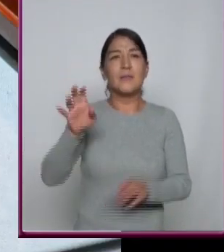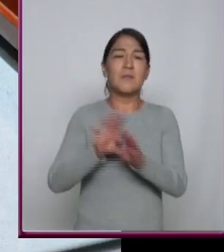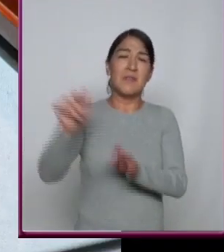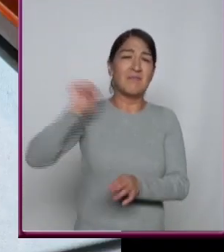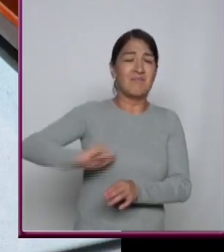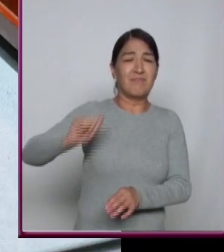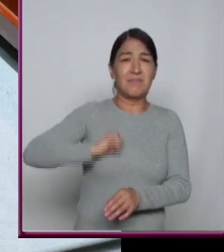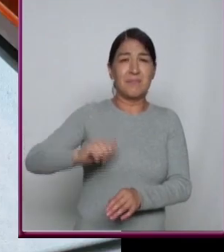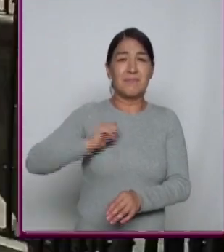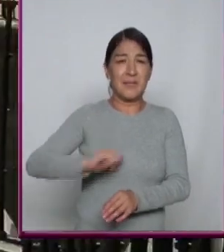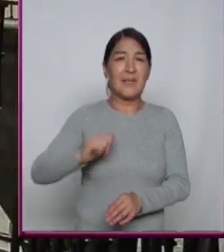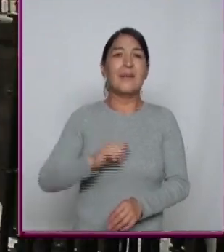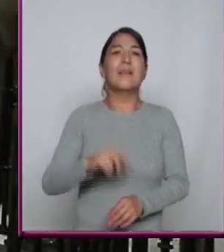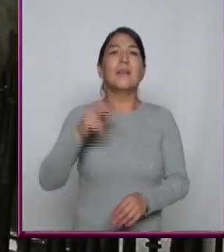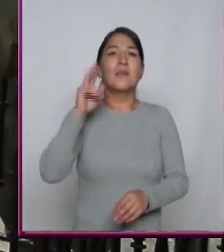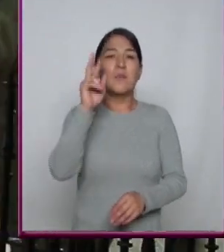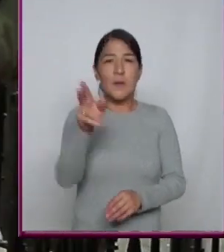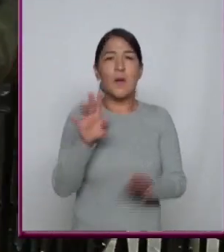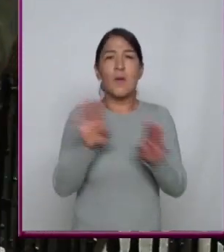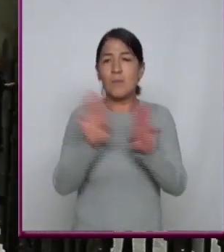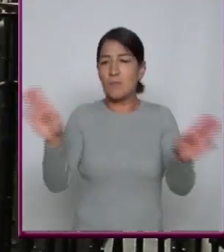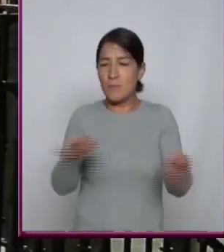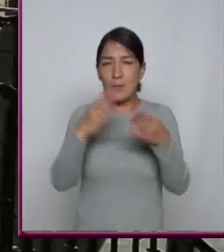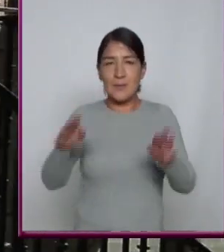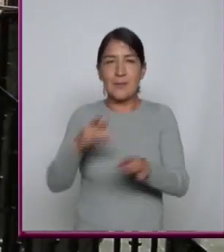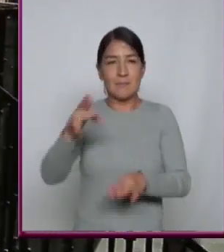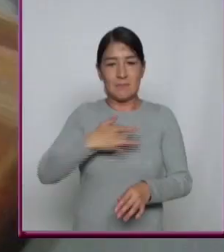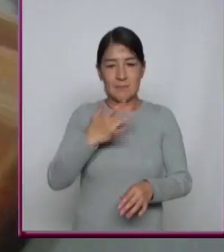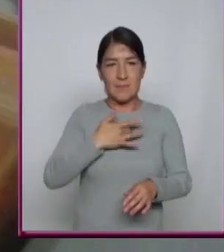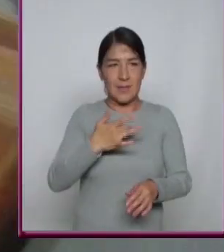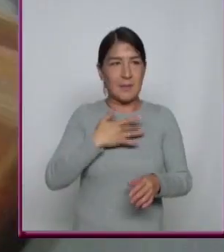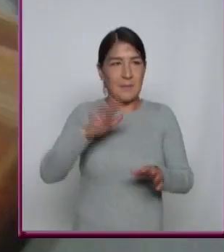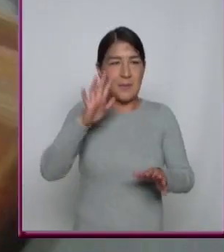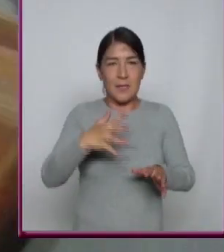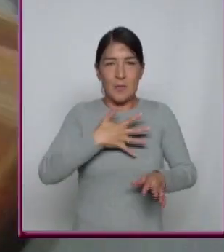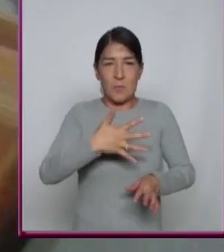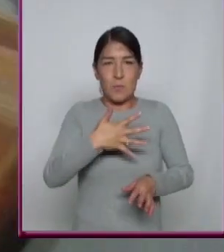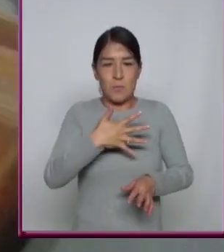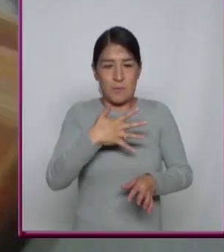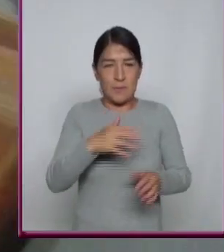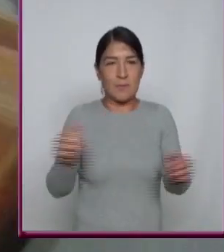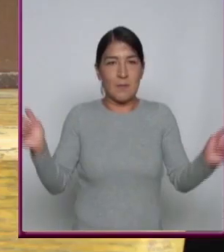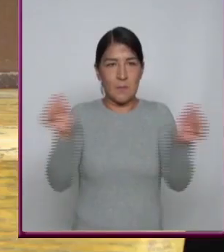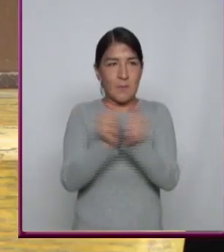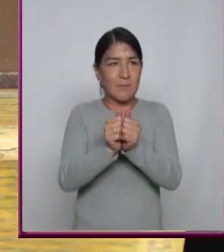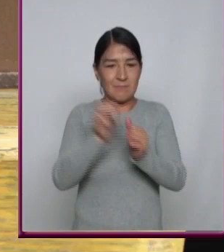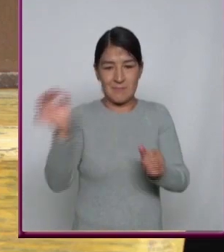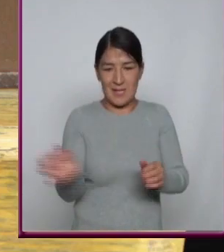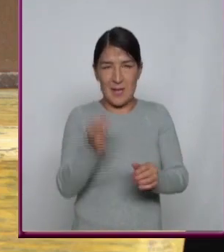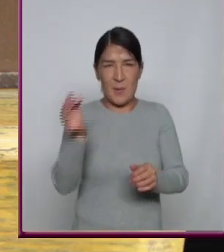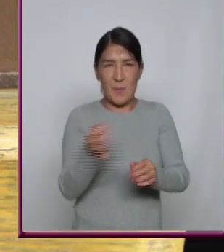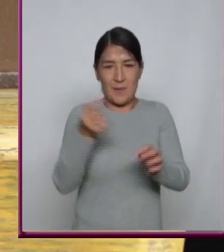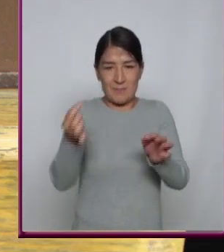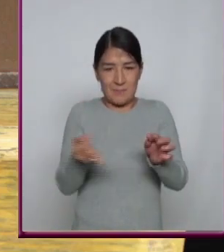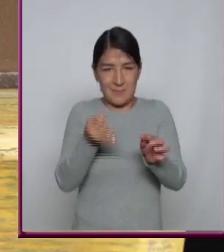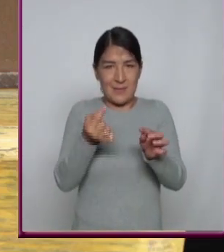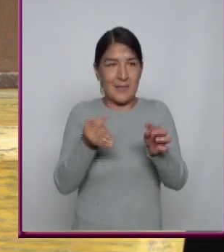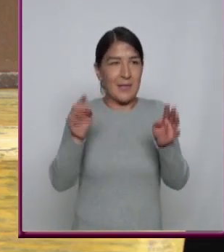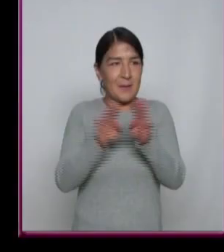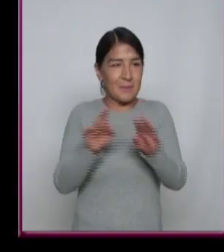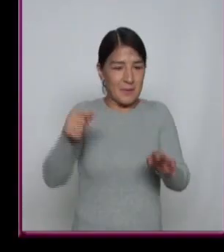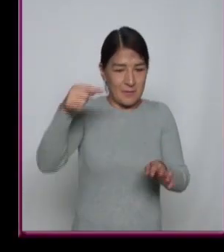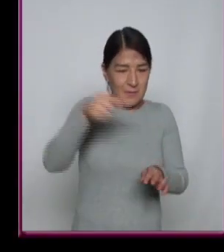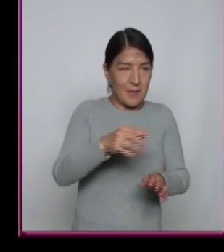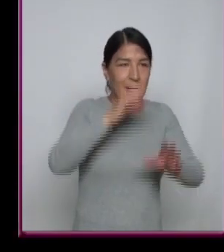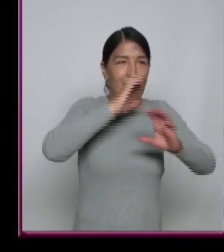grababa el sonido acercando a los músicos A una membrana que vibraba Estaba conectada a una aguja Que iba cortando una onda en